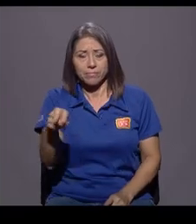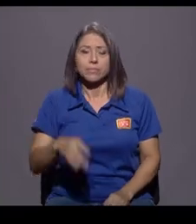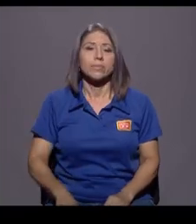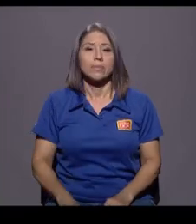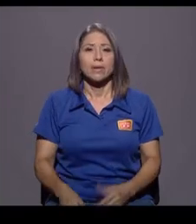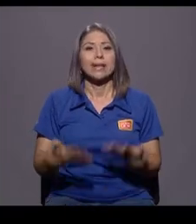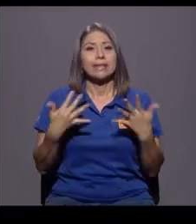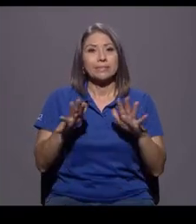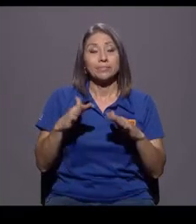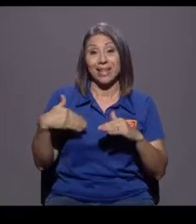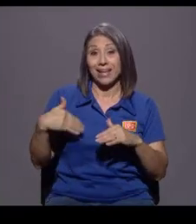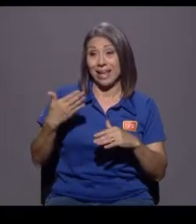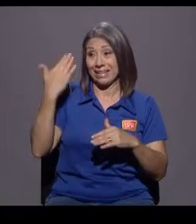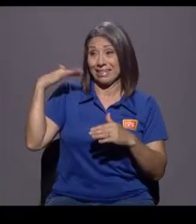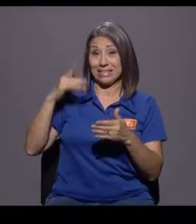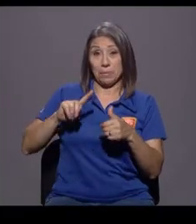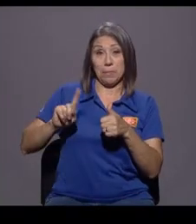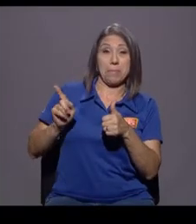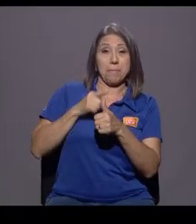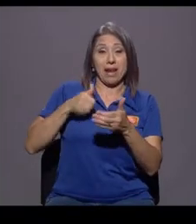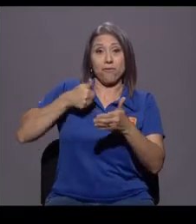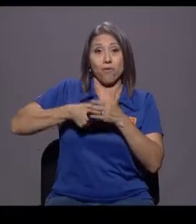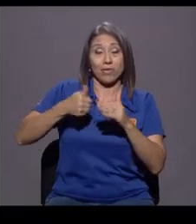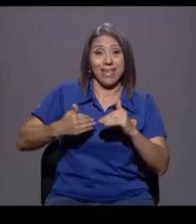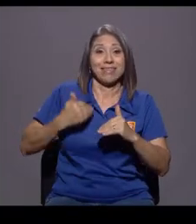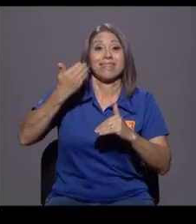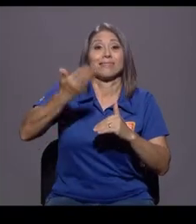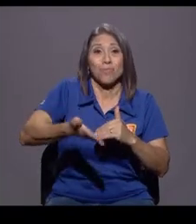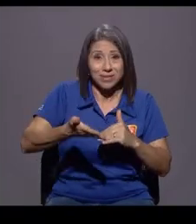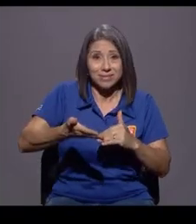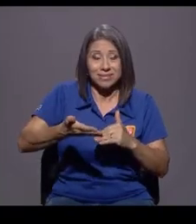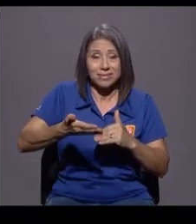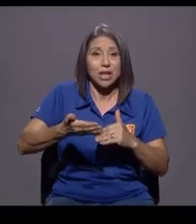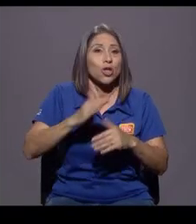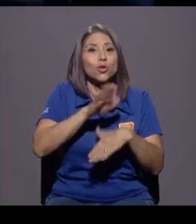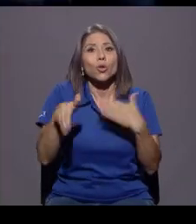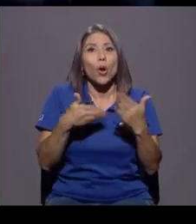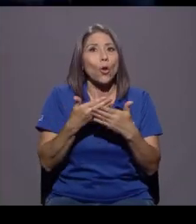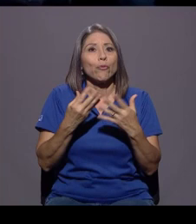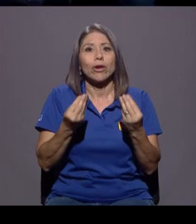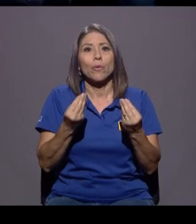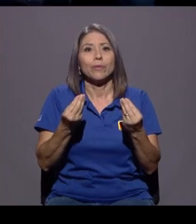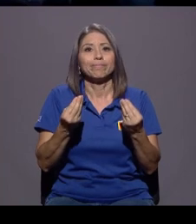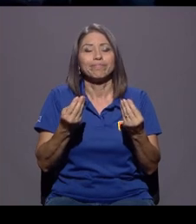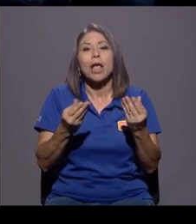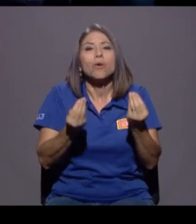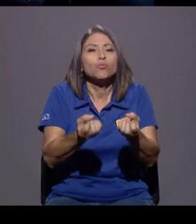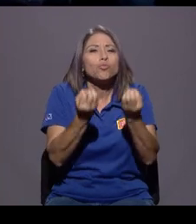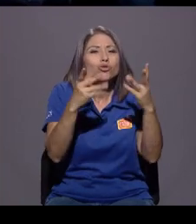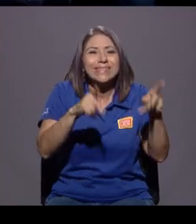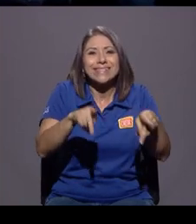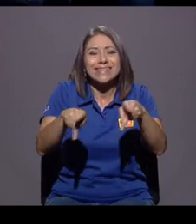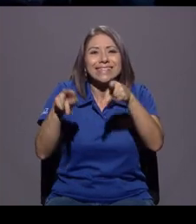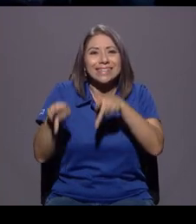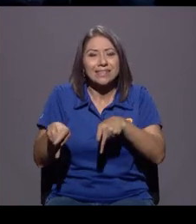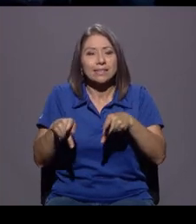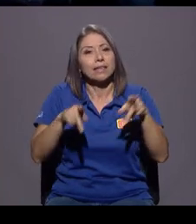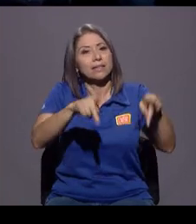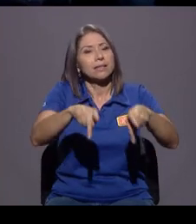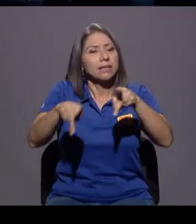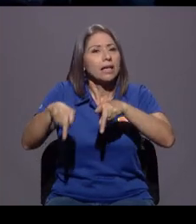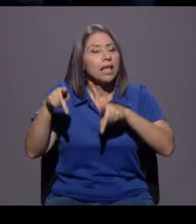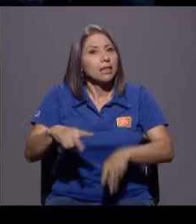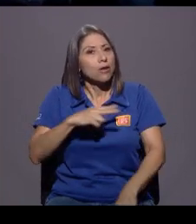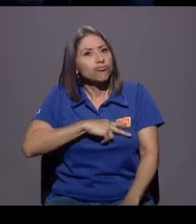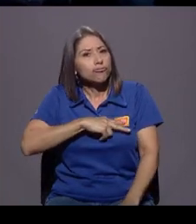Obviamente, después de la primera ronda, todo fue una cuestión muy... O sea, había muchísima gente, ¿verdad? Y las personas tenían muchísima voluntad.